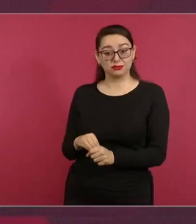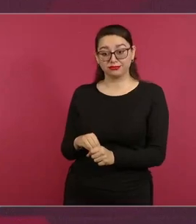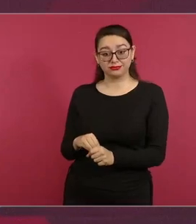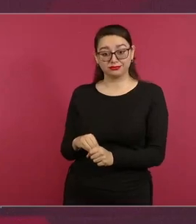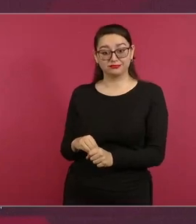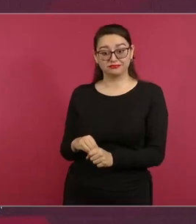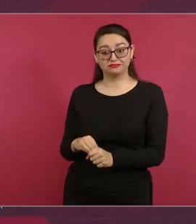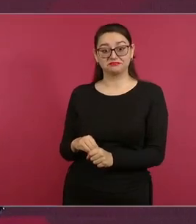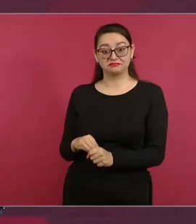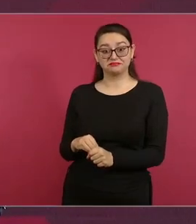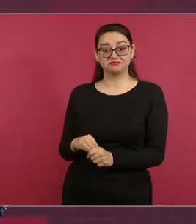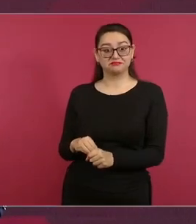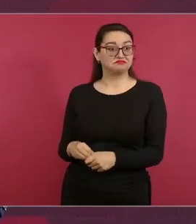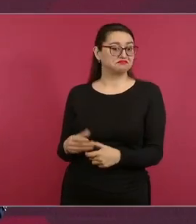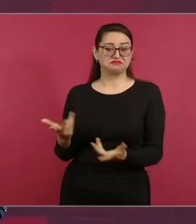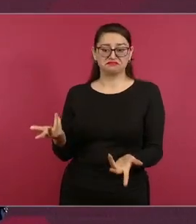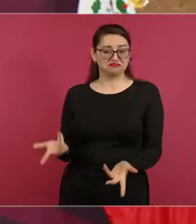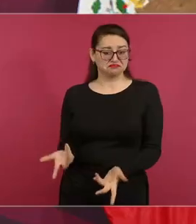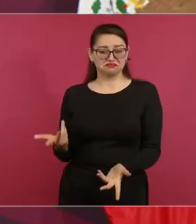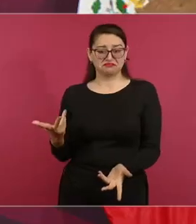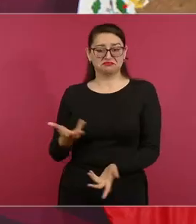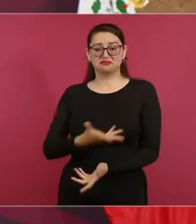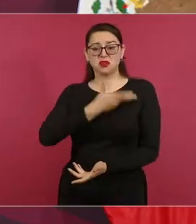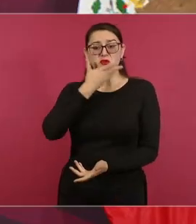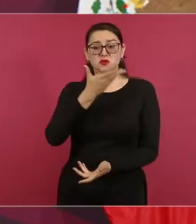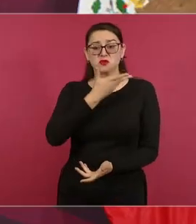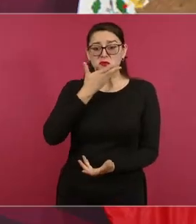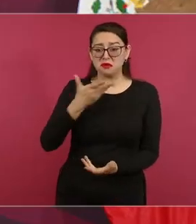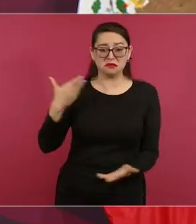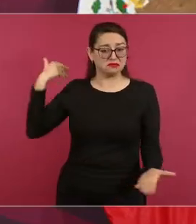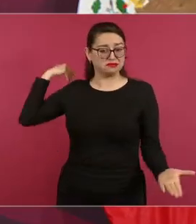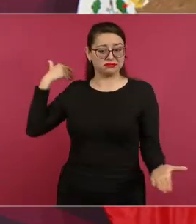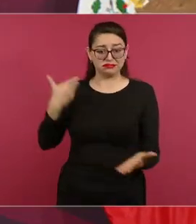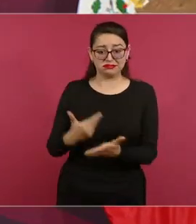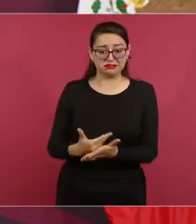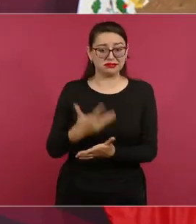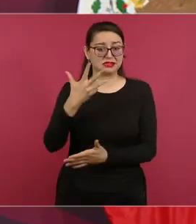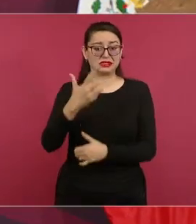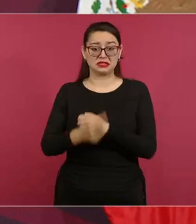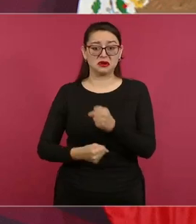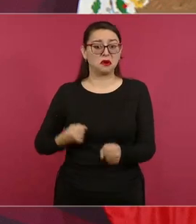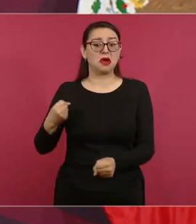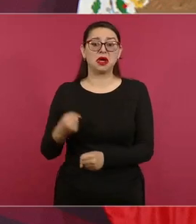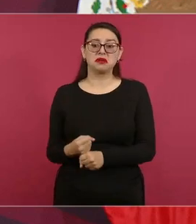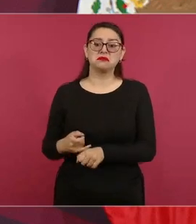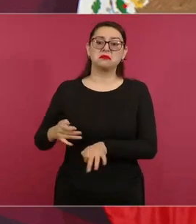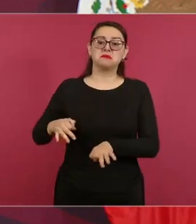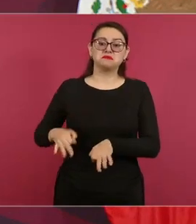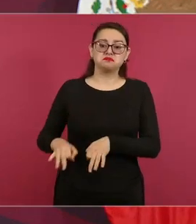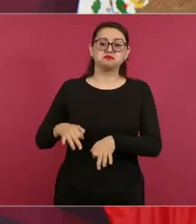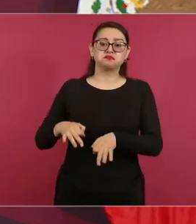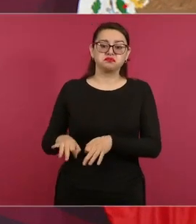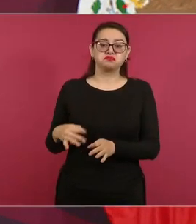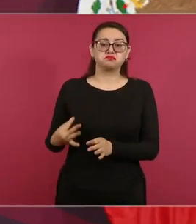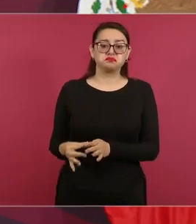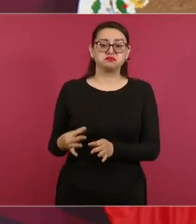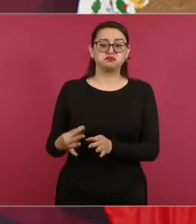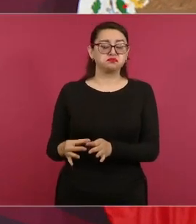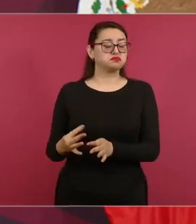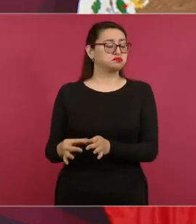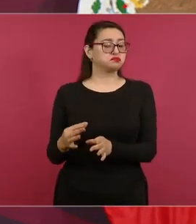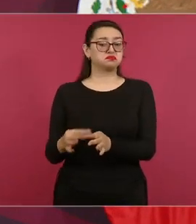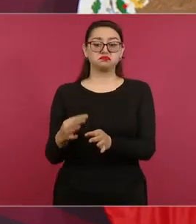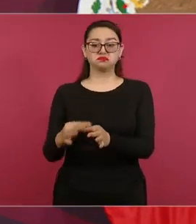desde hace cinco